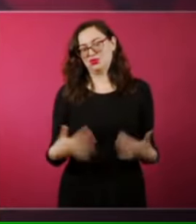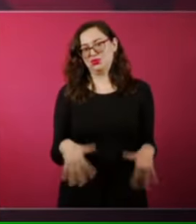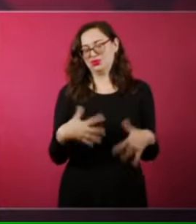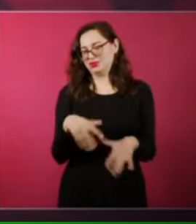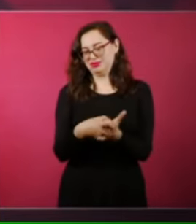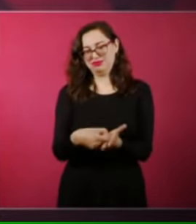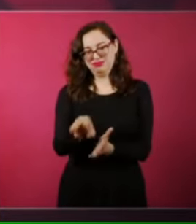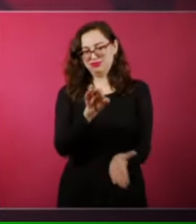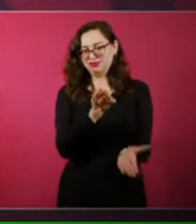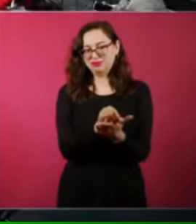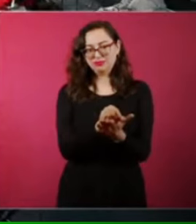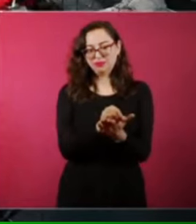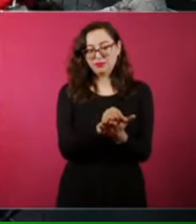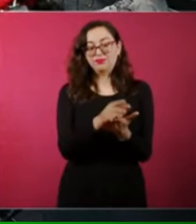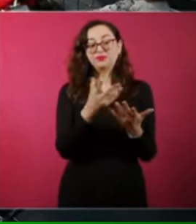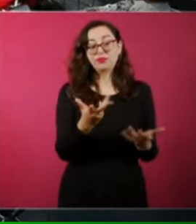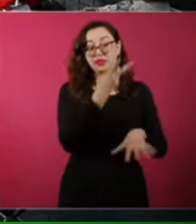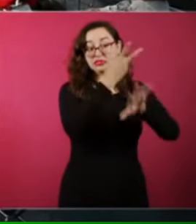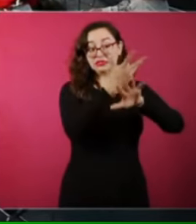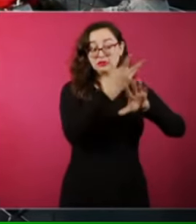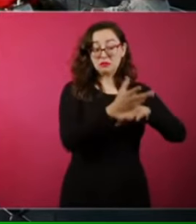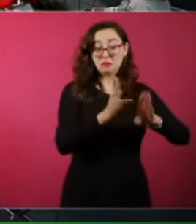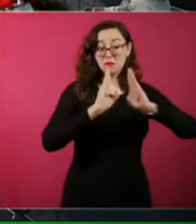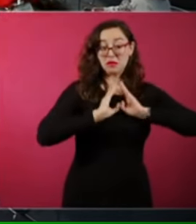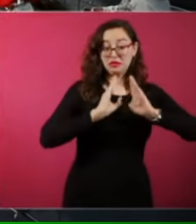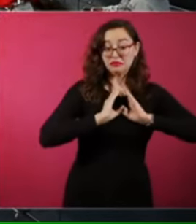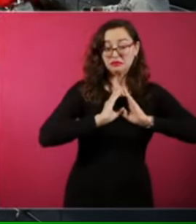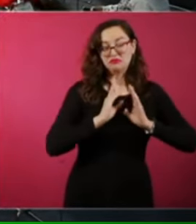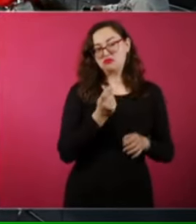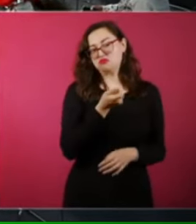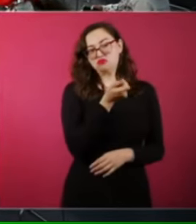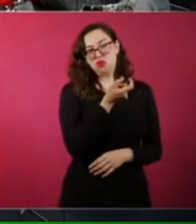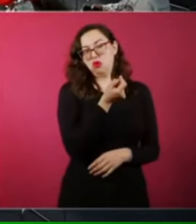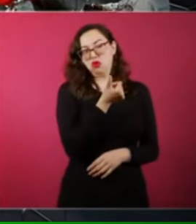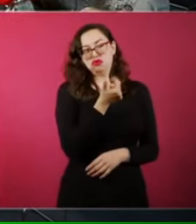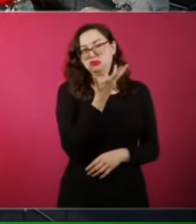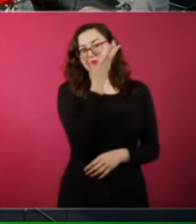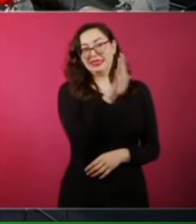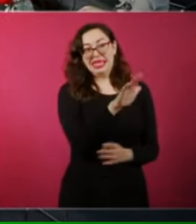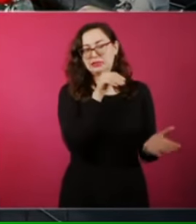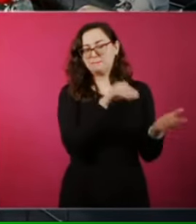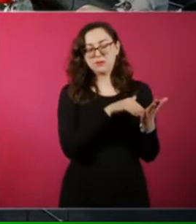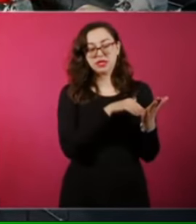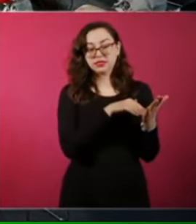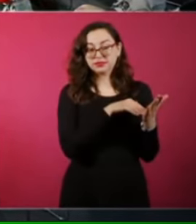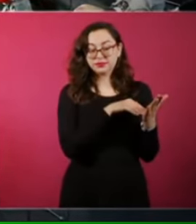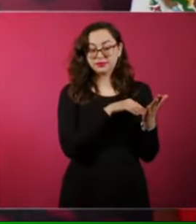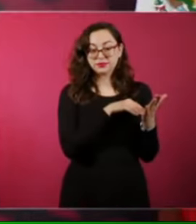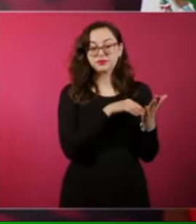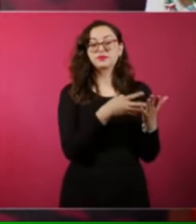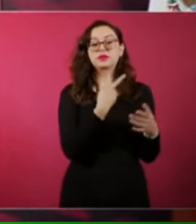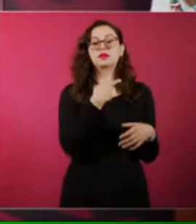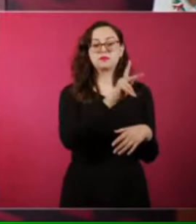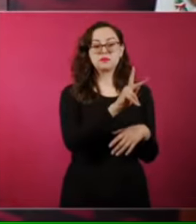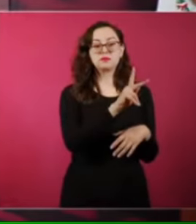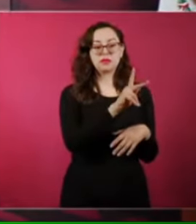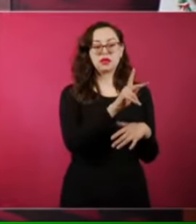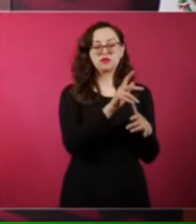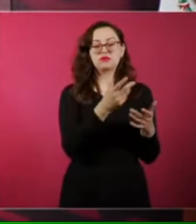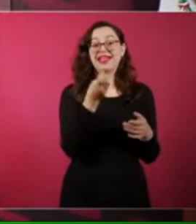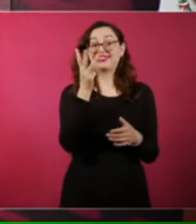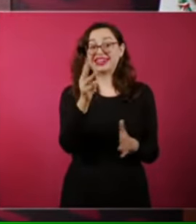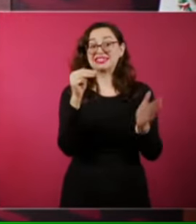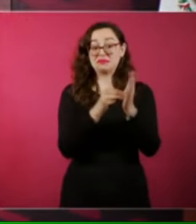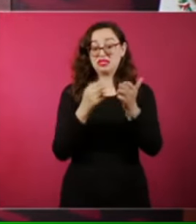integrantes del ejército estadounidense. Eran como diez mil. Pero mandaron a la frontera como tres mil